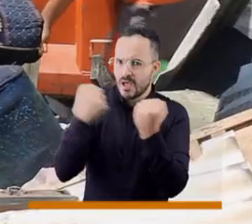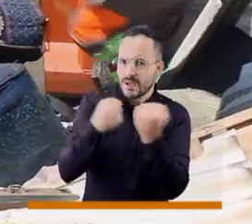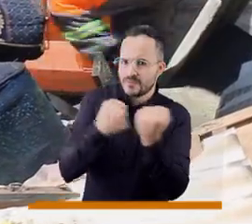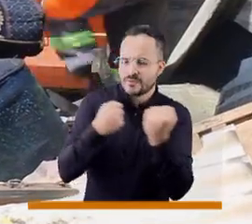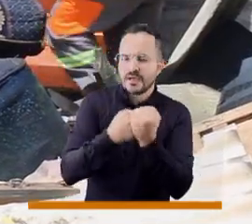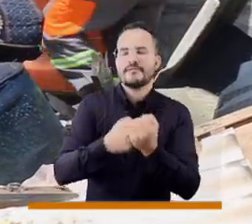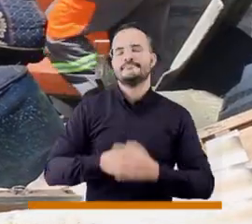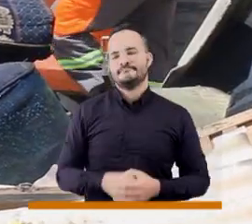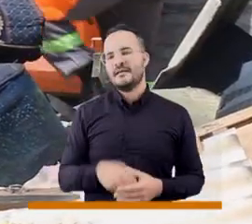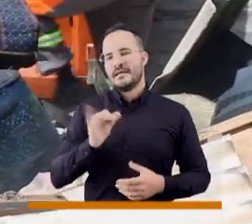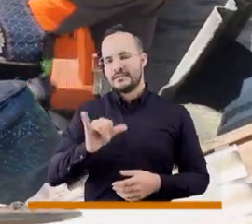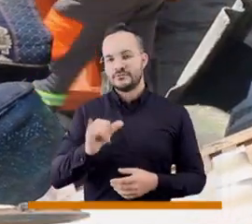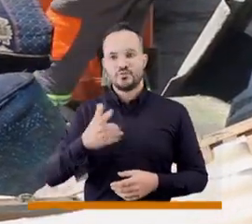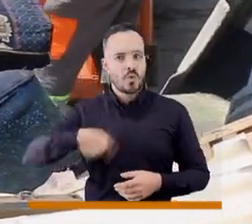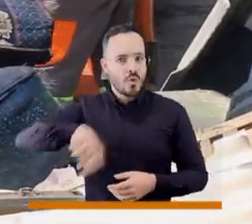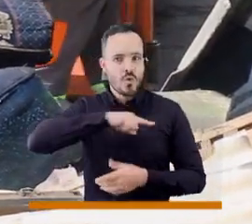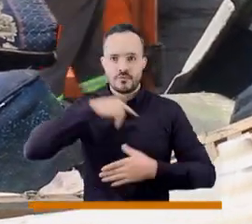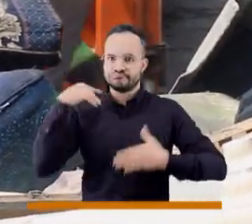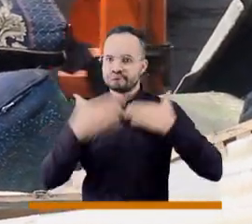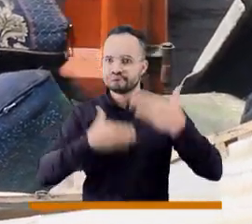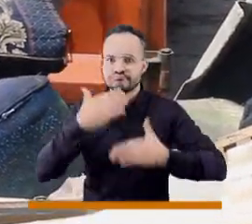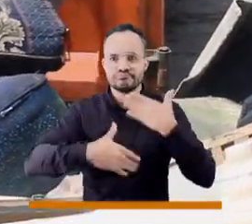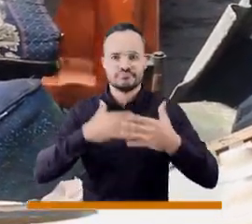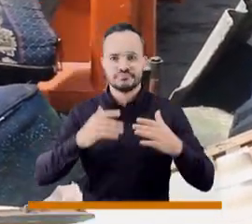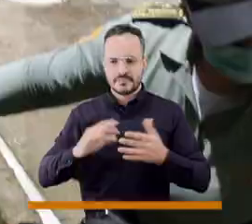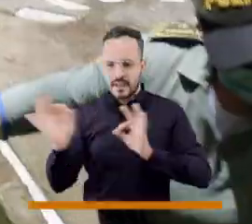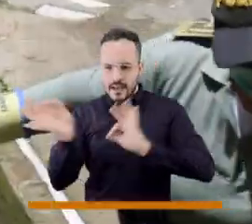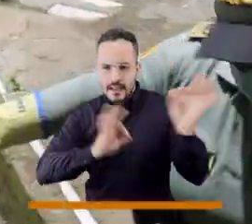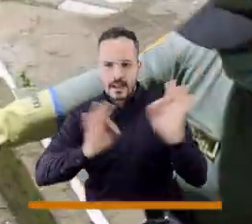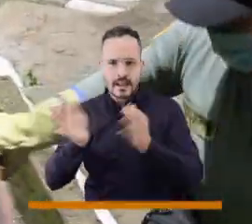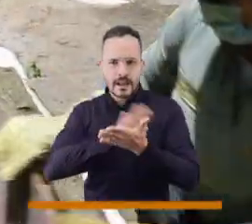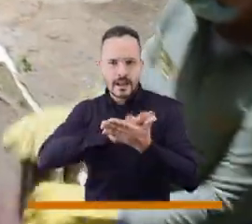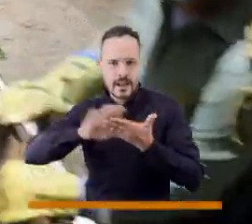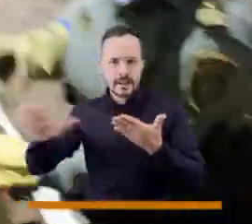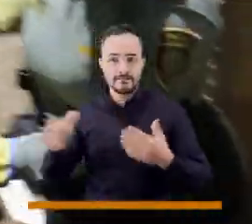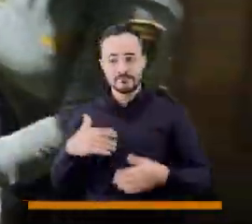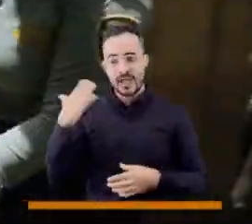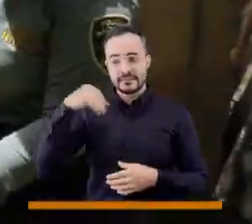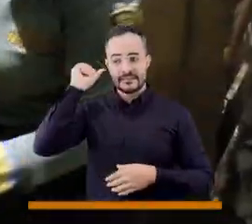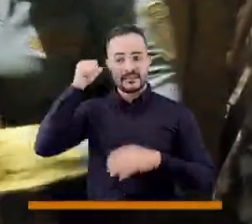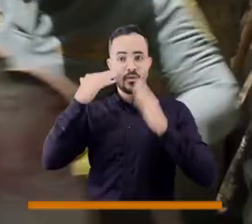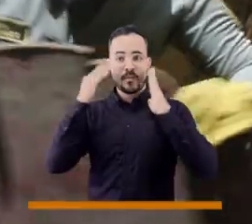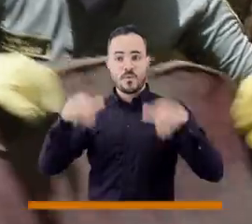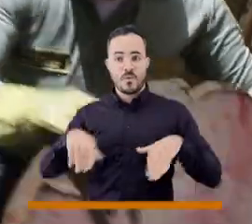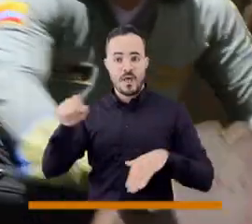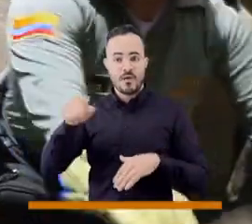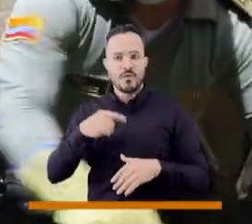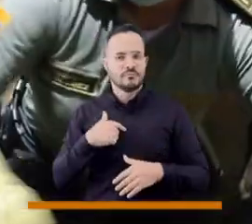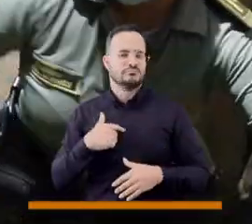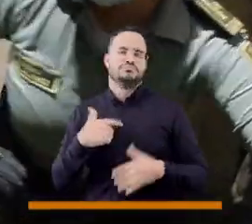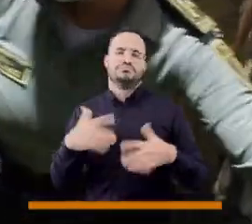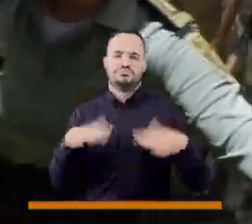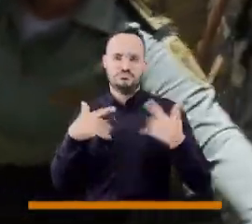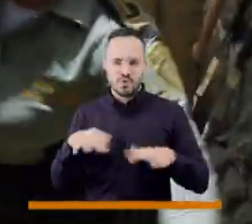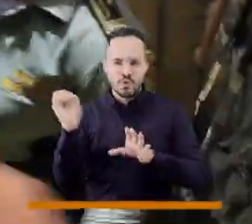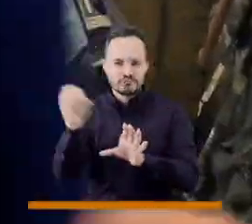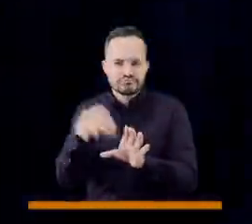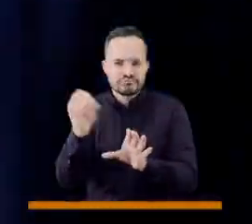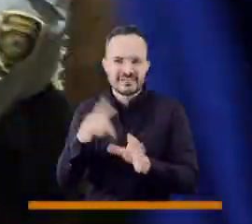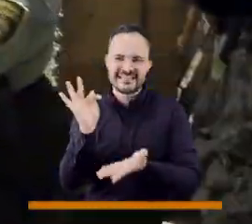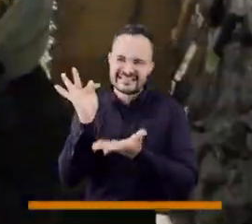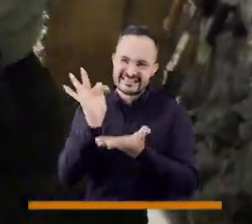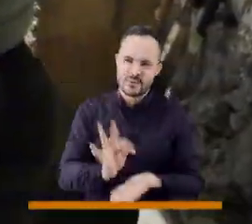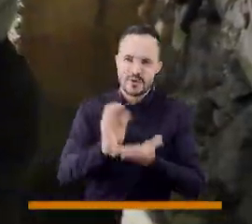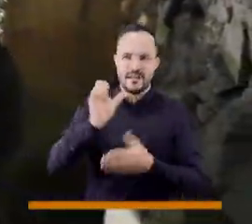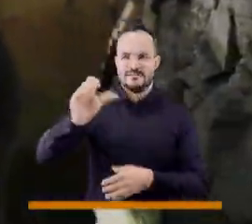los convocamos, nos vamos todos, hacemos una limpieza, inclusive en la del poblado, alcanzamos a sacar 10 toneladas de